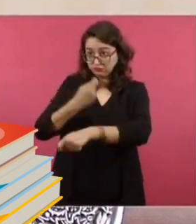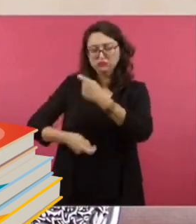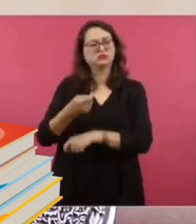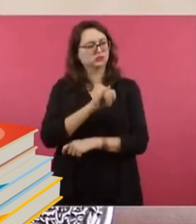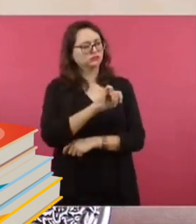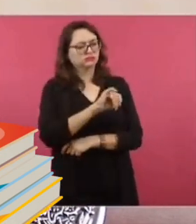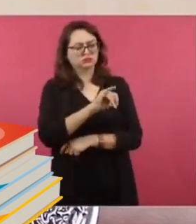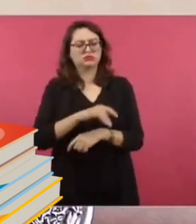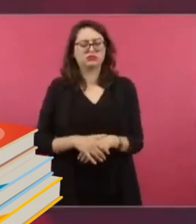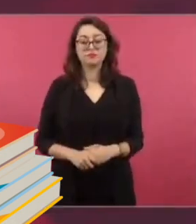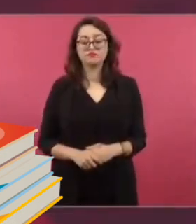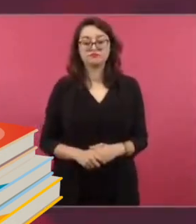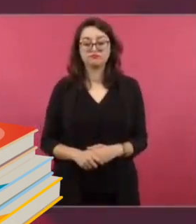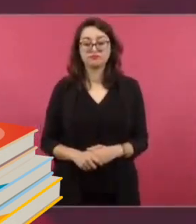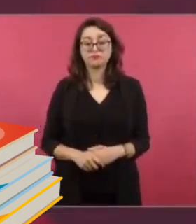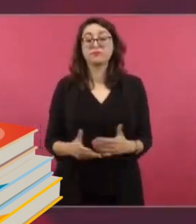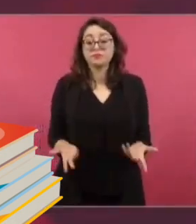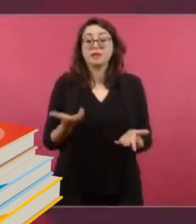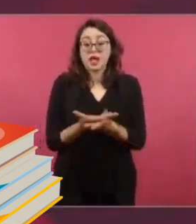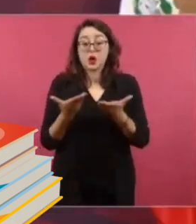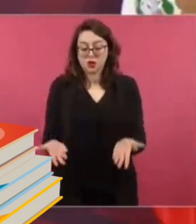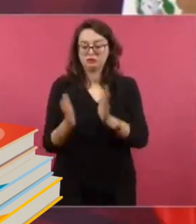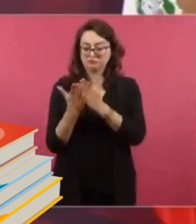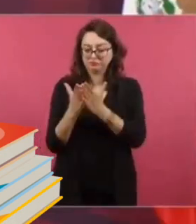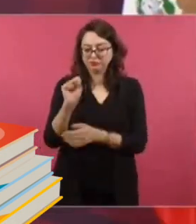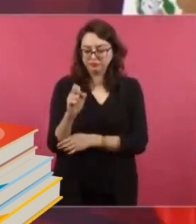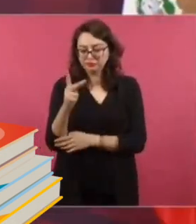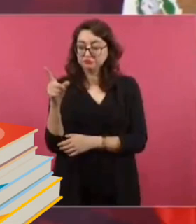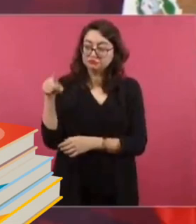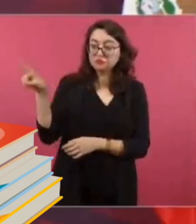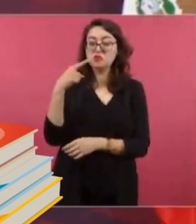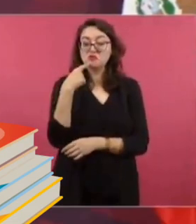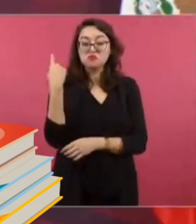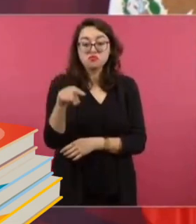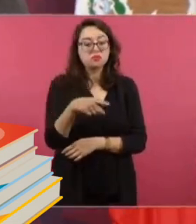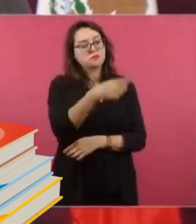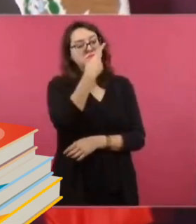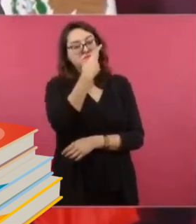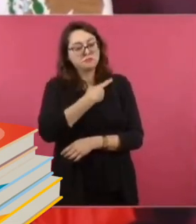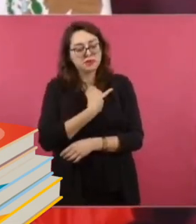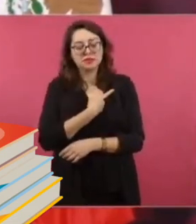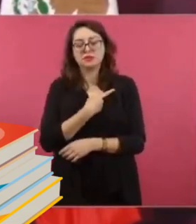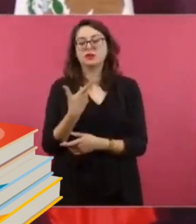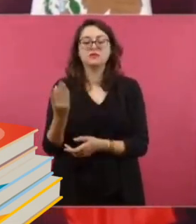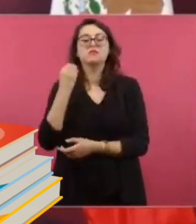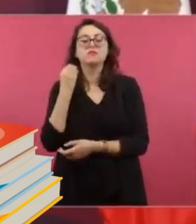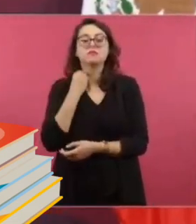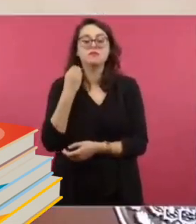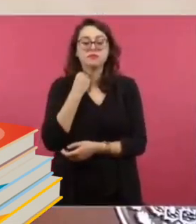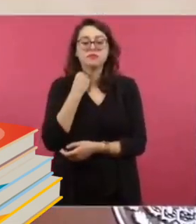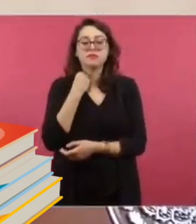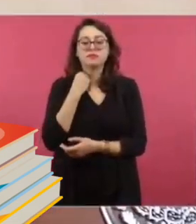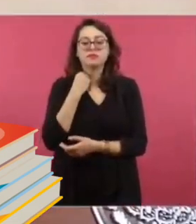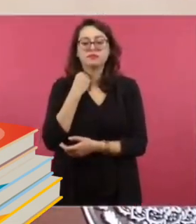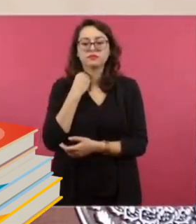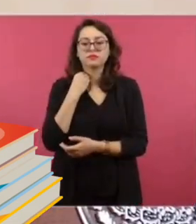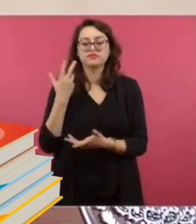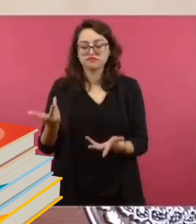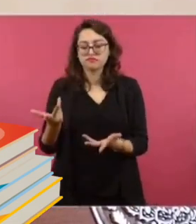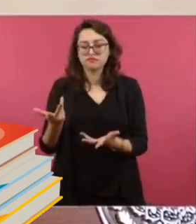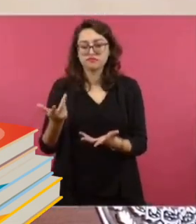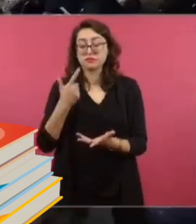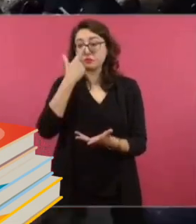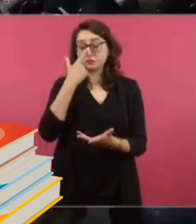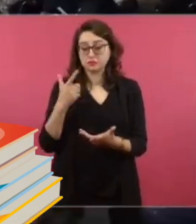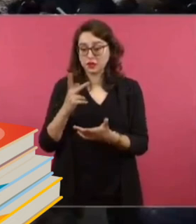asunto jurídico. Es un asunto político. Los abogados nuestros también, por lo mismo, no publicamos los proyectos, los contenidos, porque se nos van a amparar.